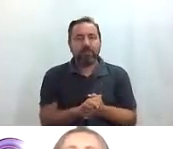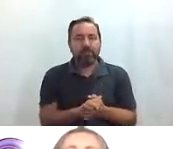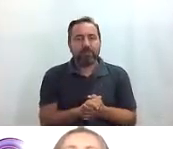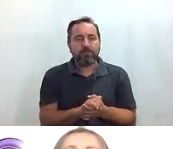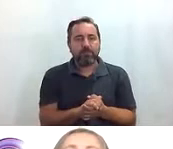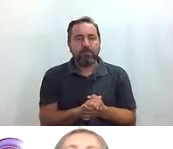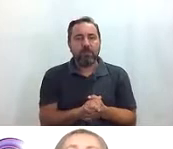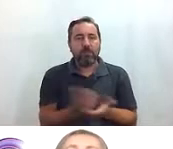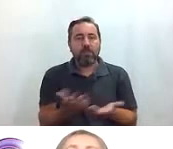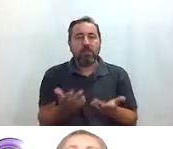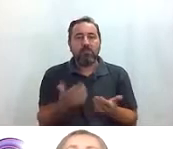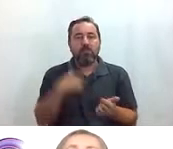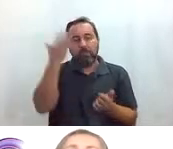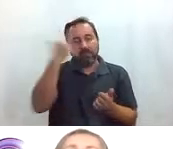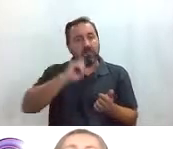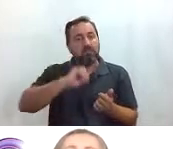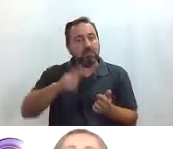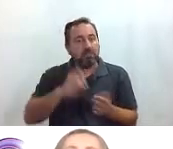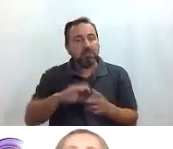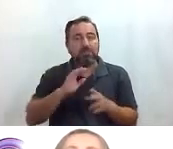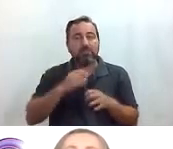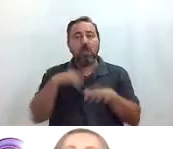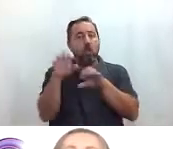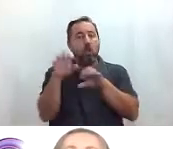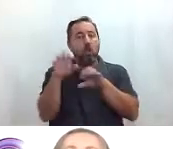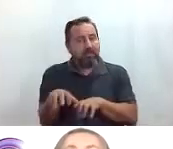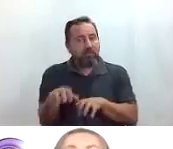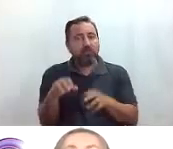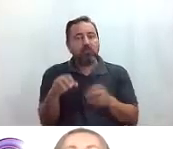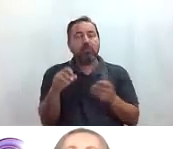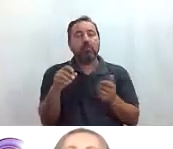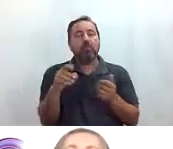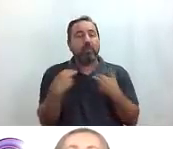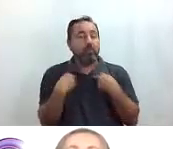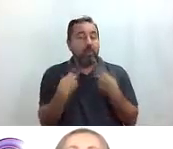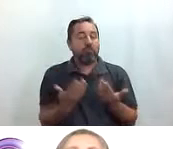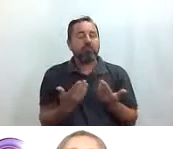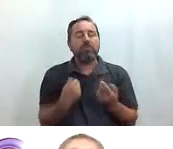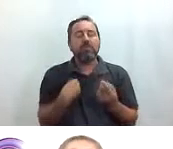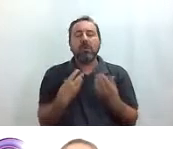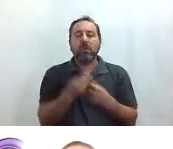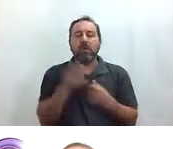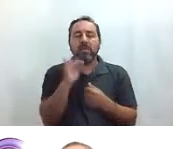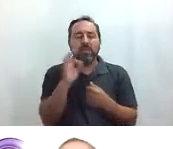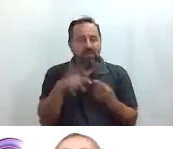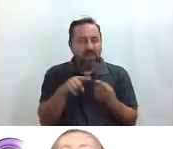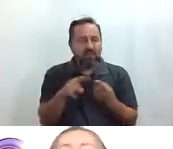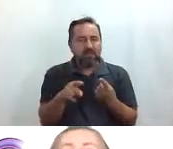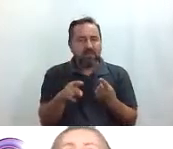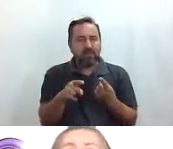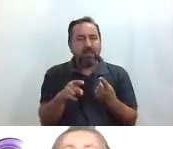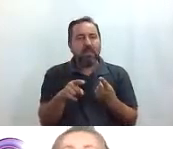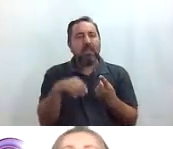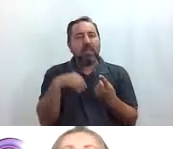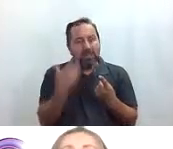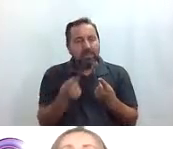paseando pues eso pues por el Congreso de Luis Diputados precisamente aquí estoy con Iván bueno con otro que también